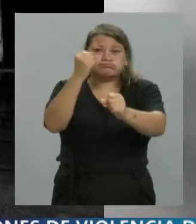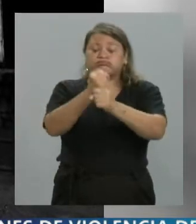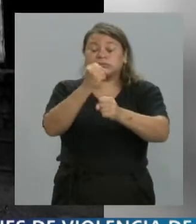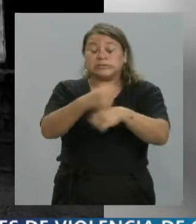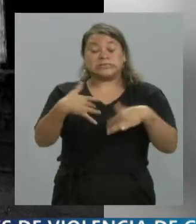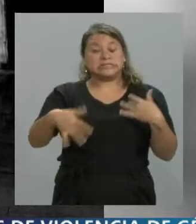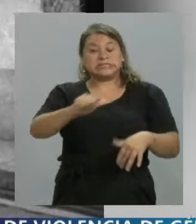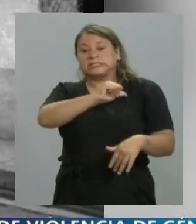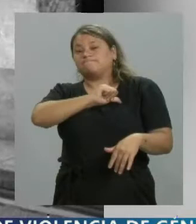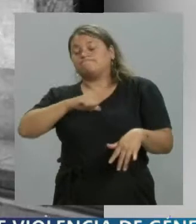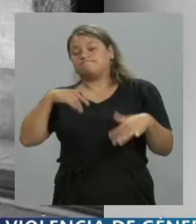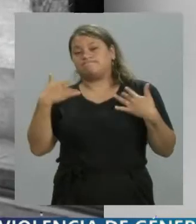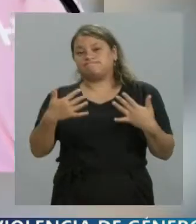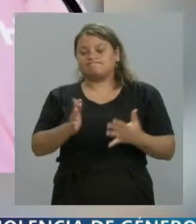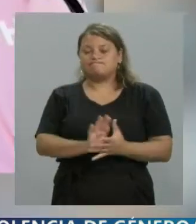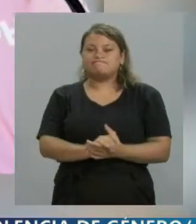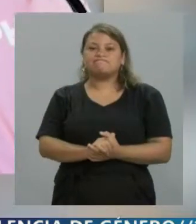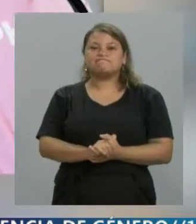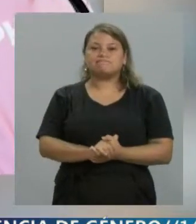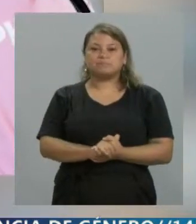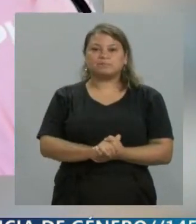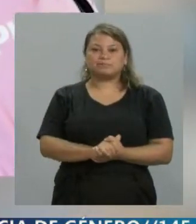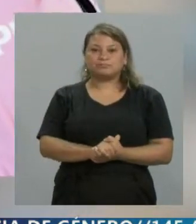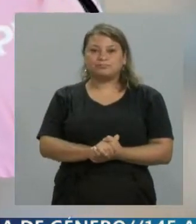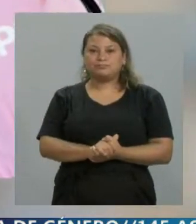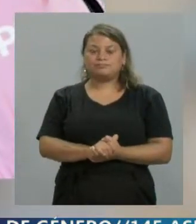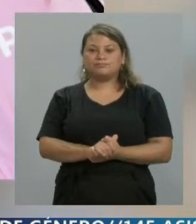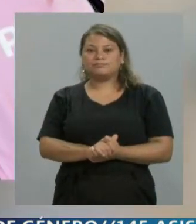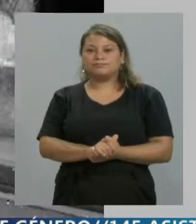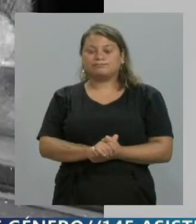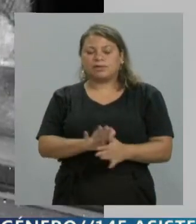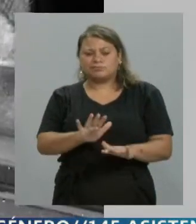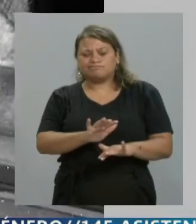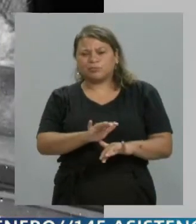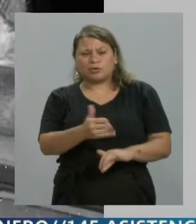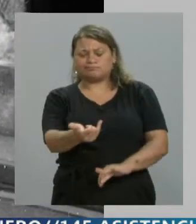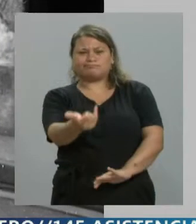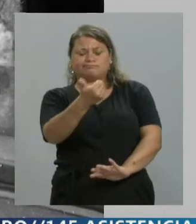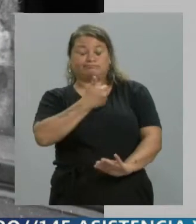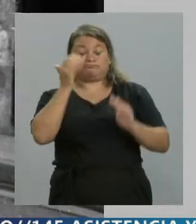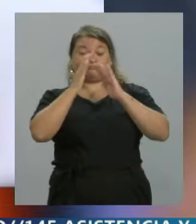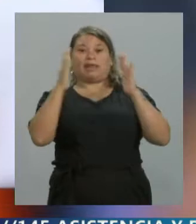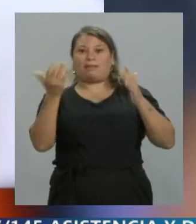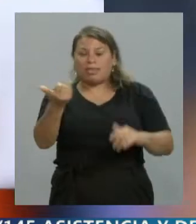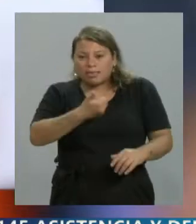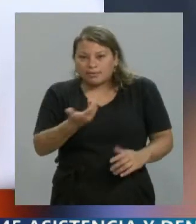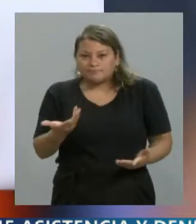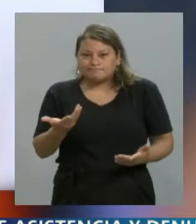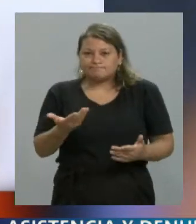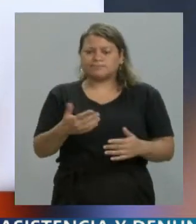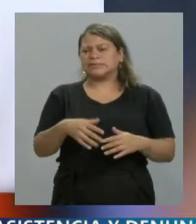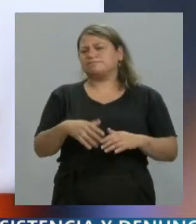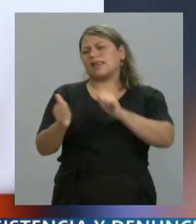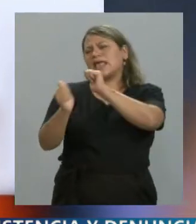golpea muy fuerte, sobre todo cuando la noticia te llega así de repente. Miles de